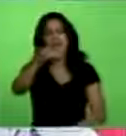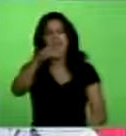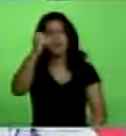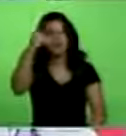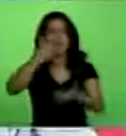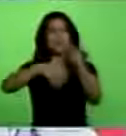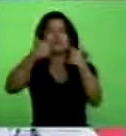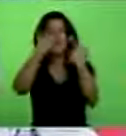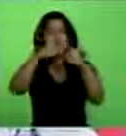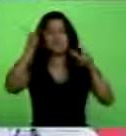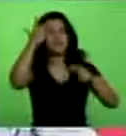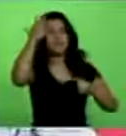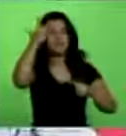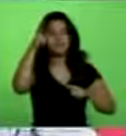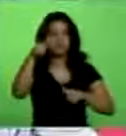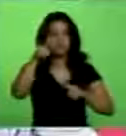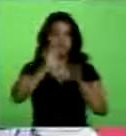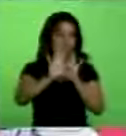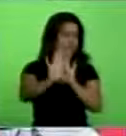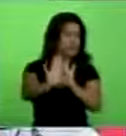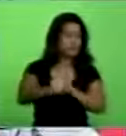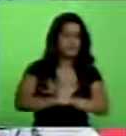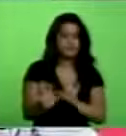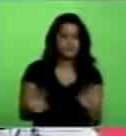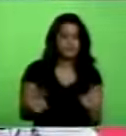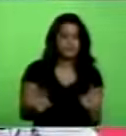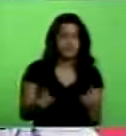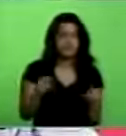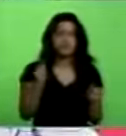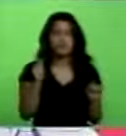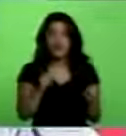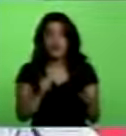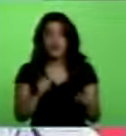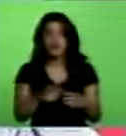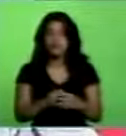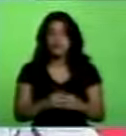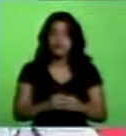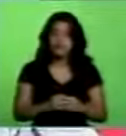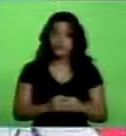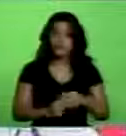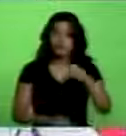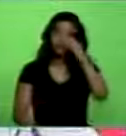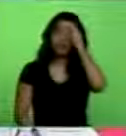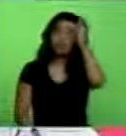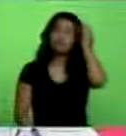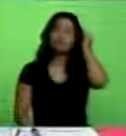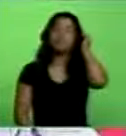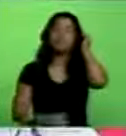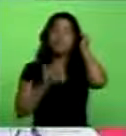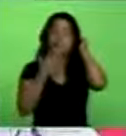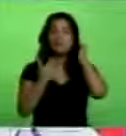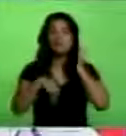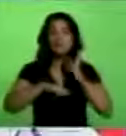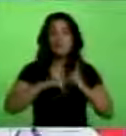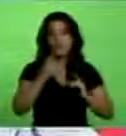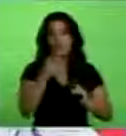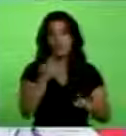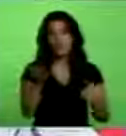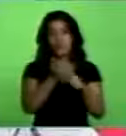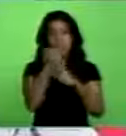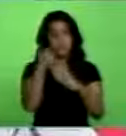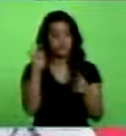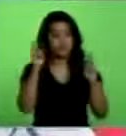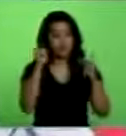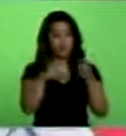Están lejos. Apuntan. Si nosotros lográramos, desde el punto de vista